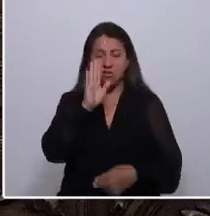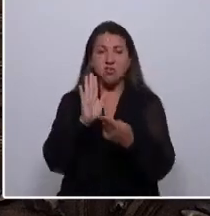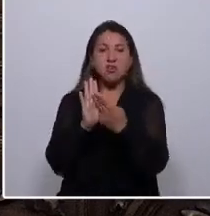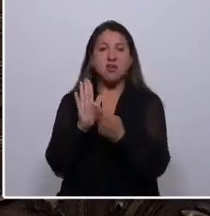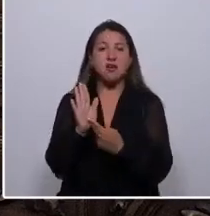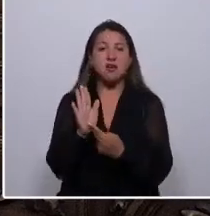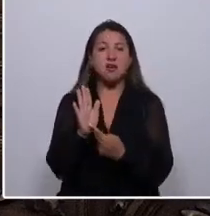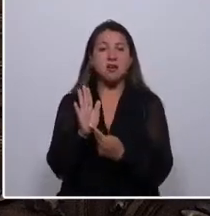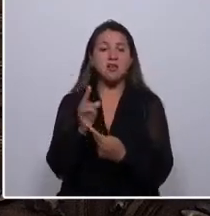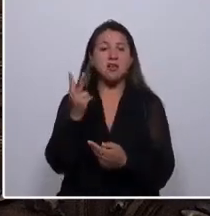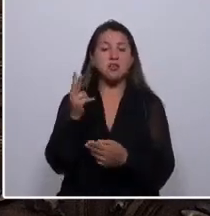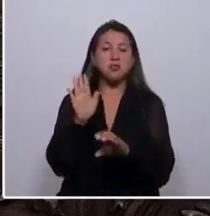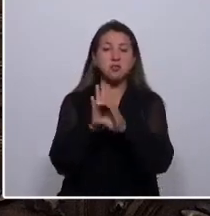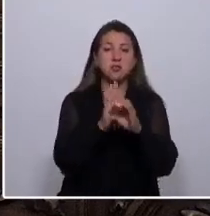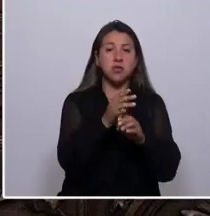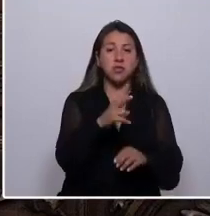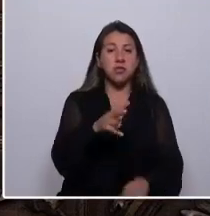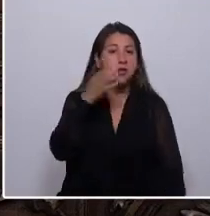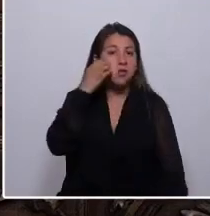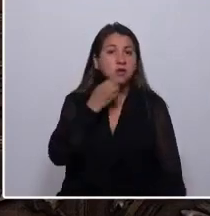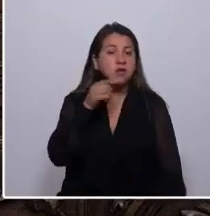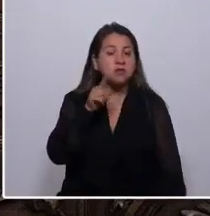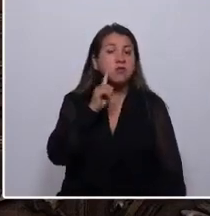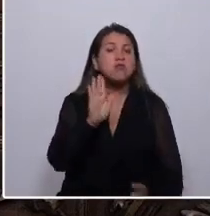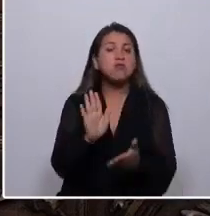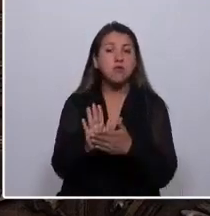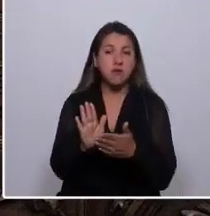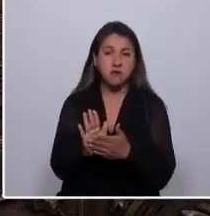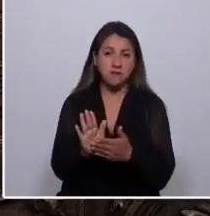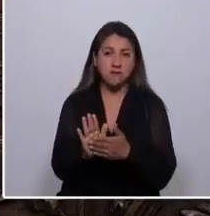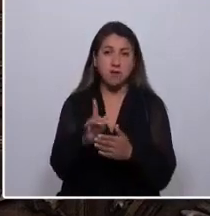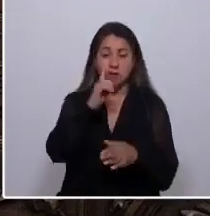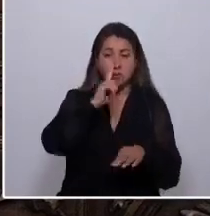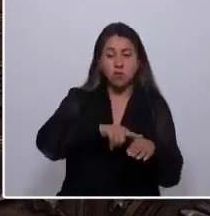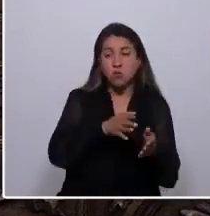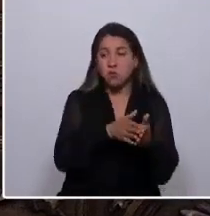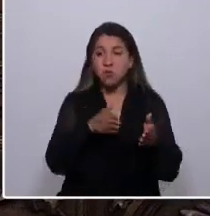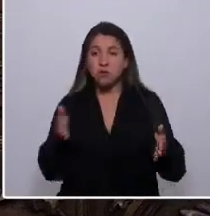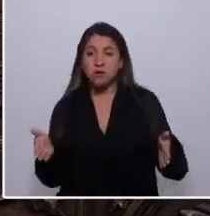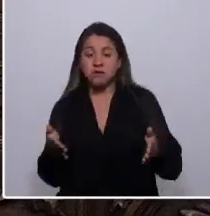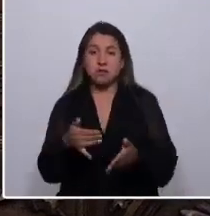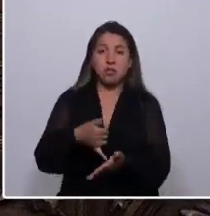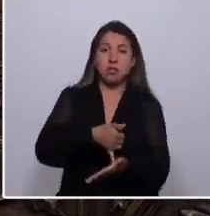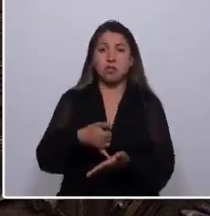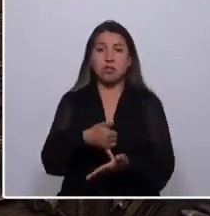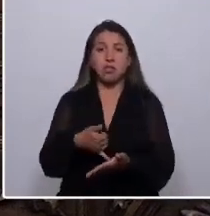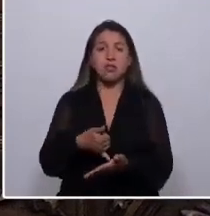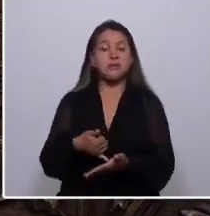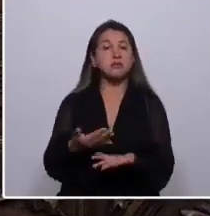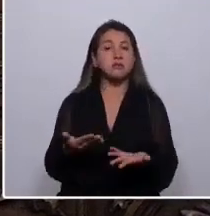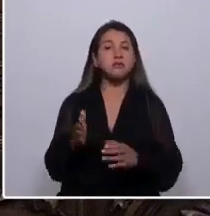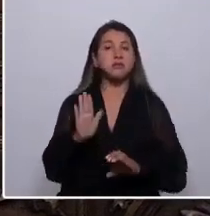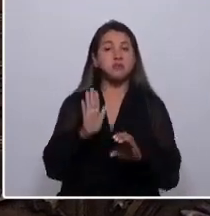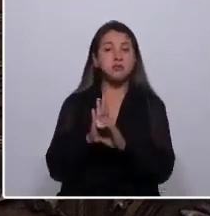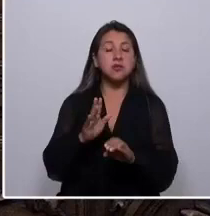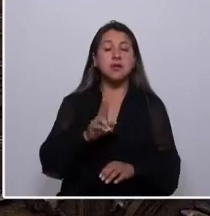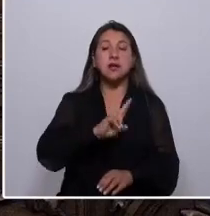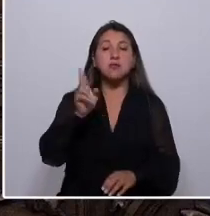constituciones de O'Higgins. Son las pruebas, los vestigios de un periodo de inestabilidad constitucional de la República que nacía,